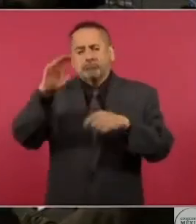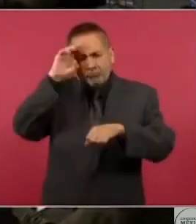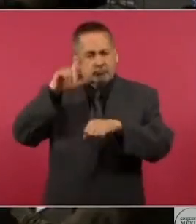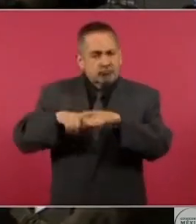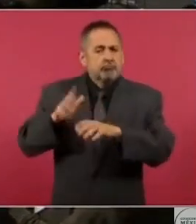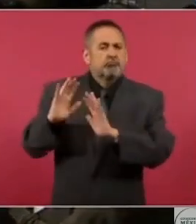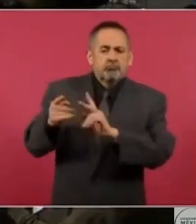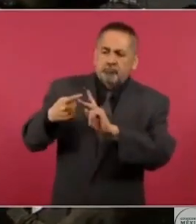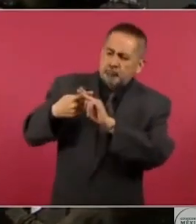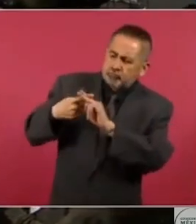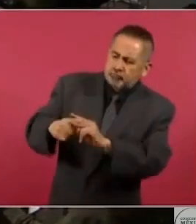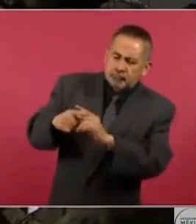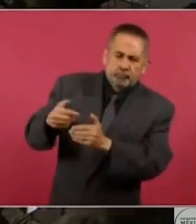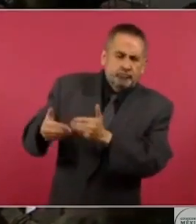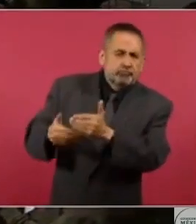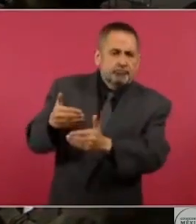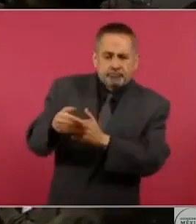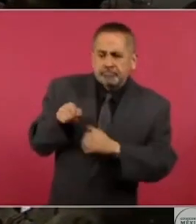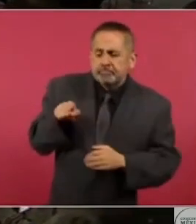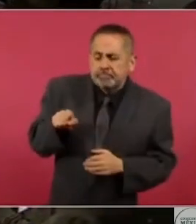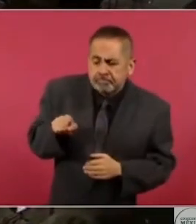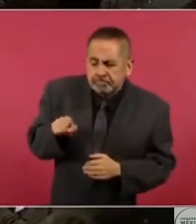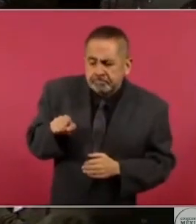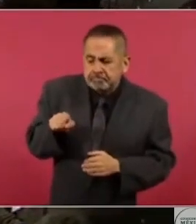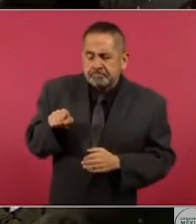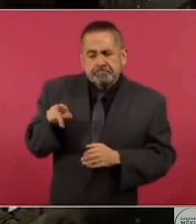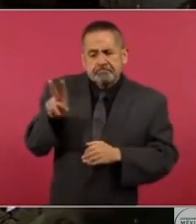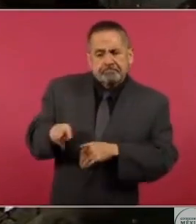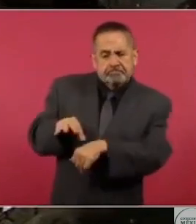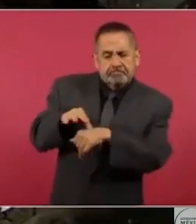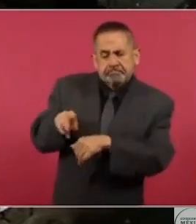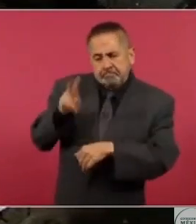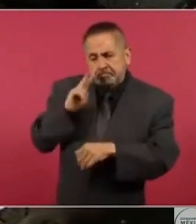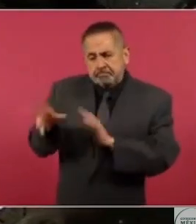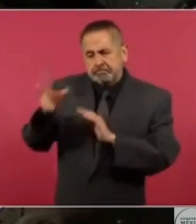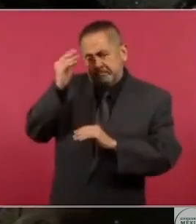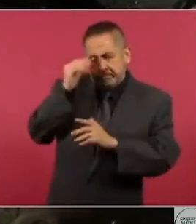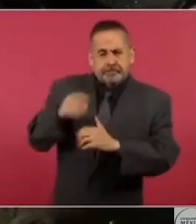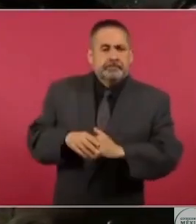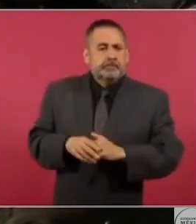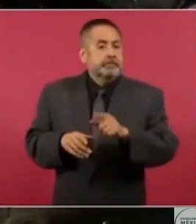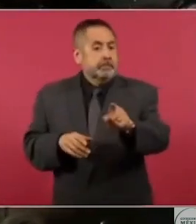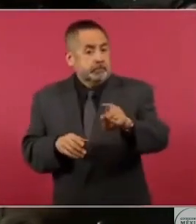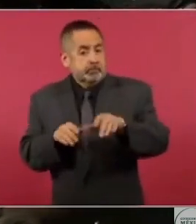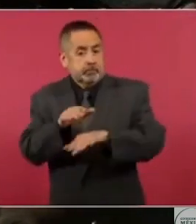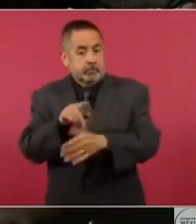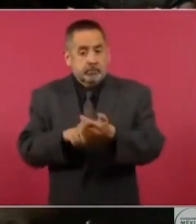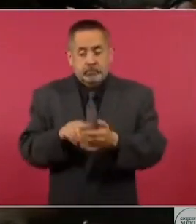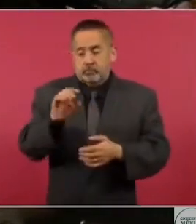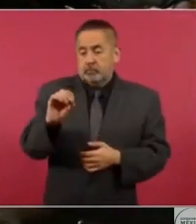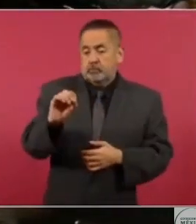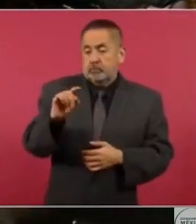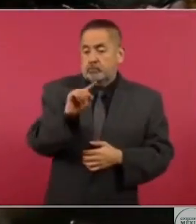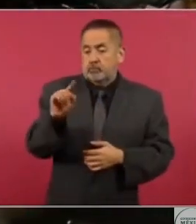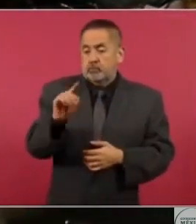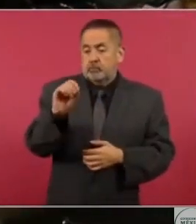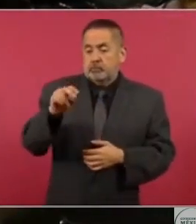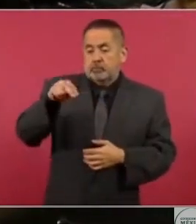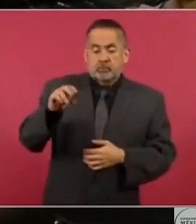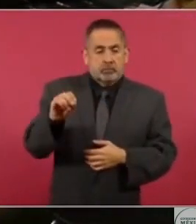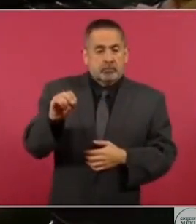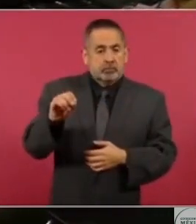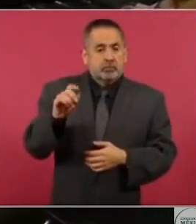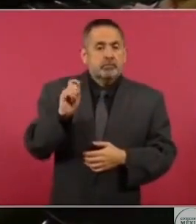se está tomando en cuenta esta realidad. En cuanto al ozono, esto no es de